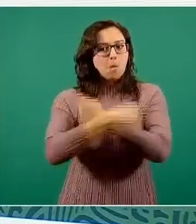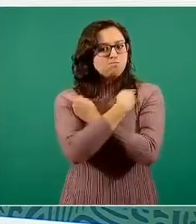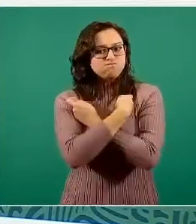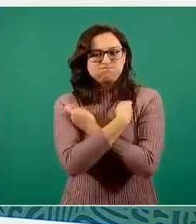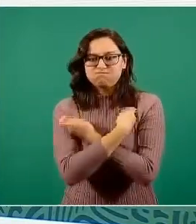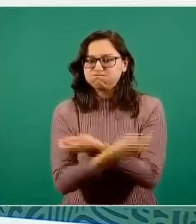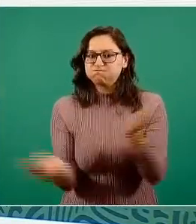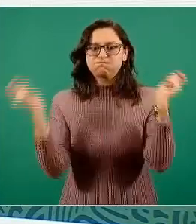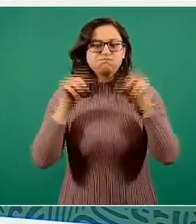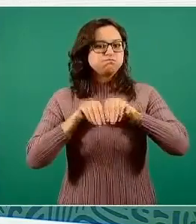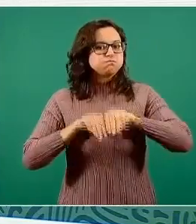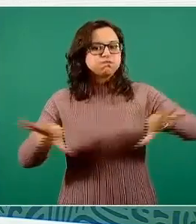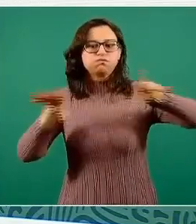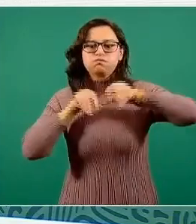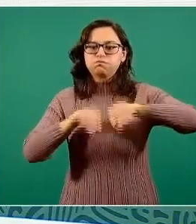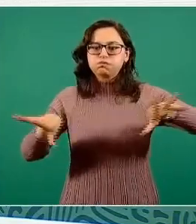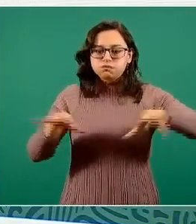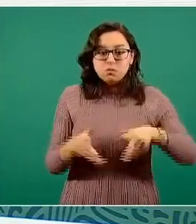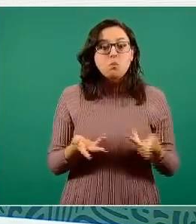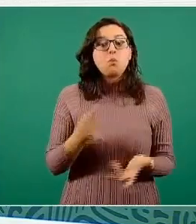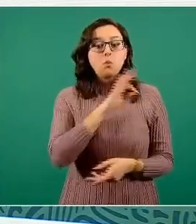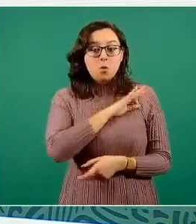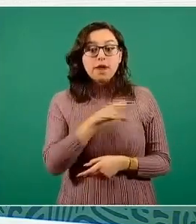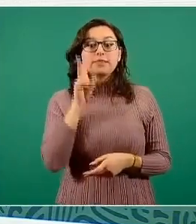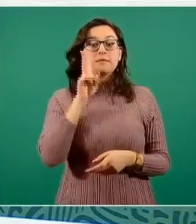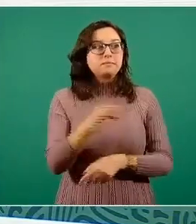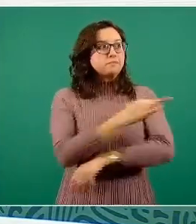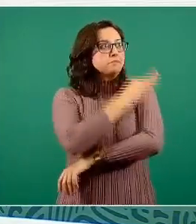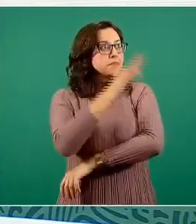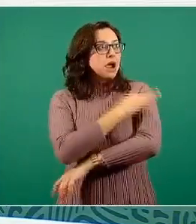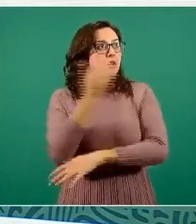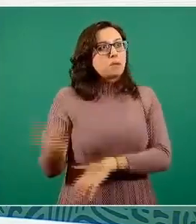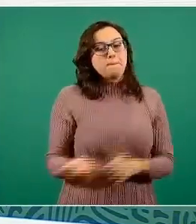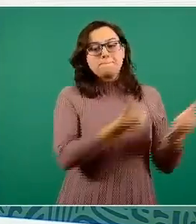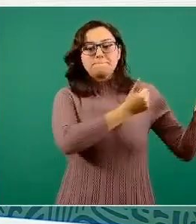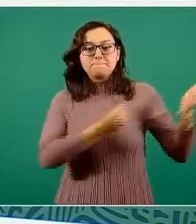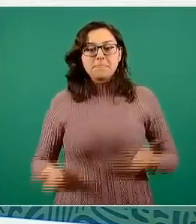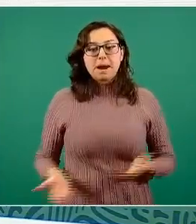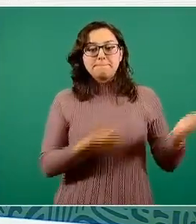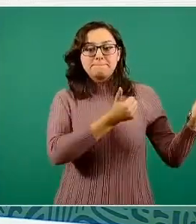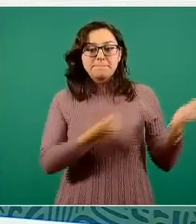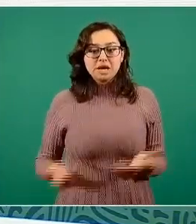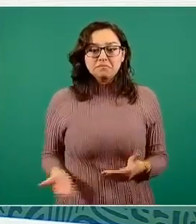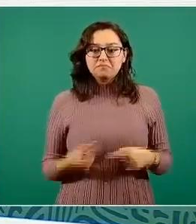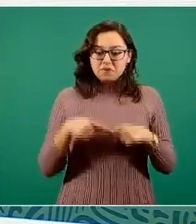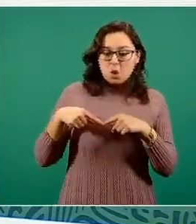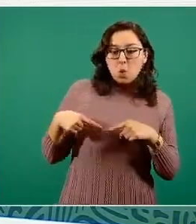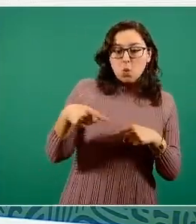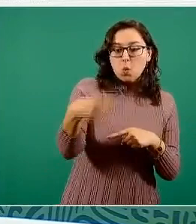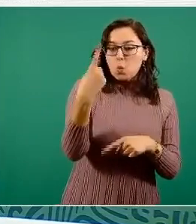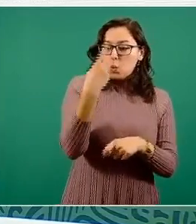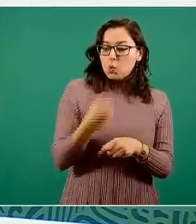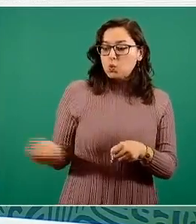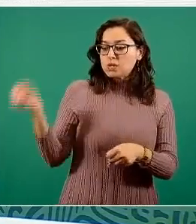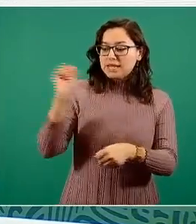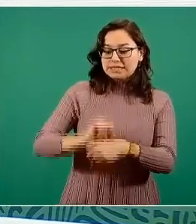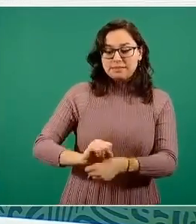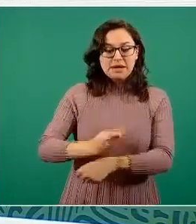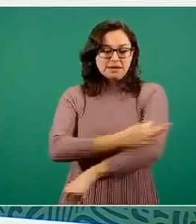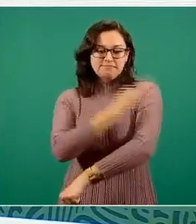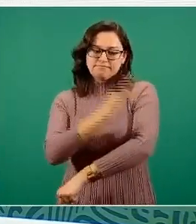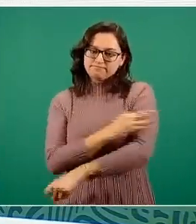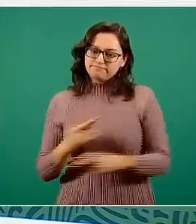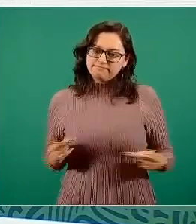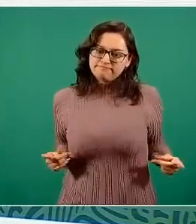embarques de vacunas y en el periodo de una semana se utilizan. Desde luego es más rápido el primer día,